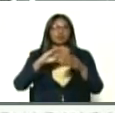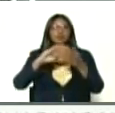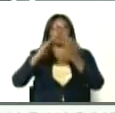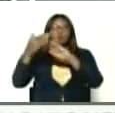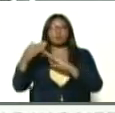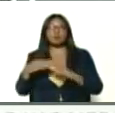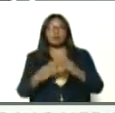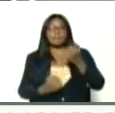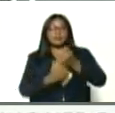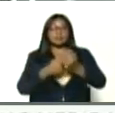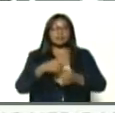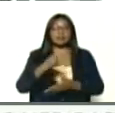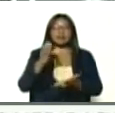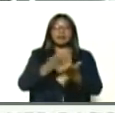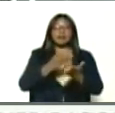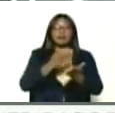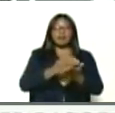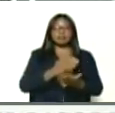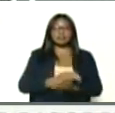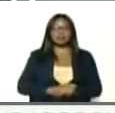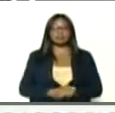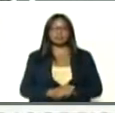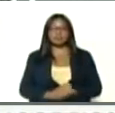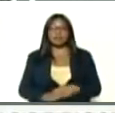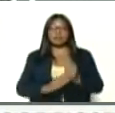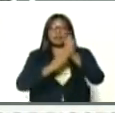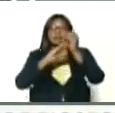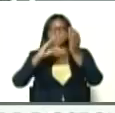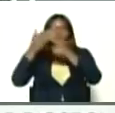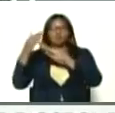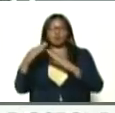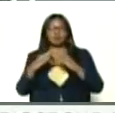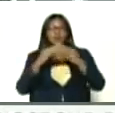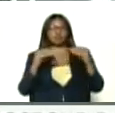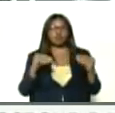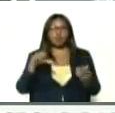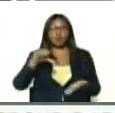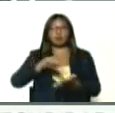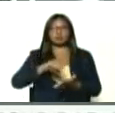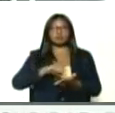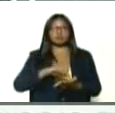base, aquí en Catia, líder de comunas, en toda la ciudad,